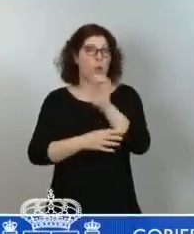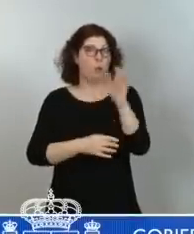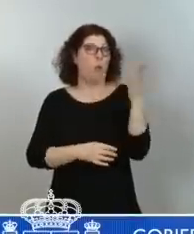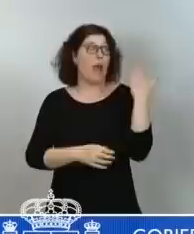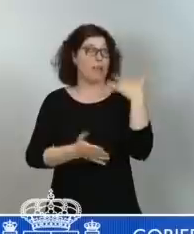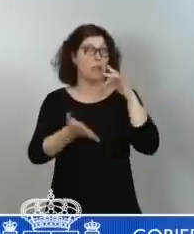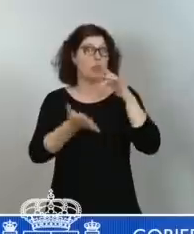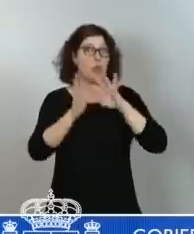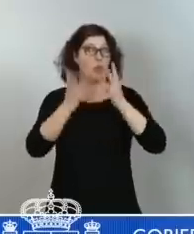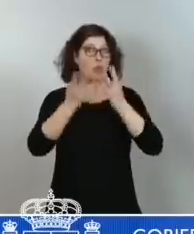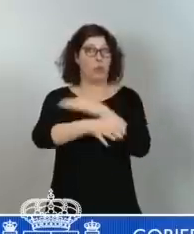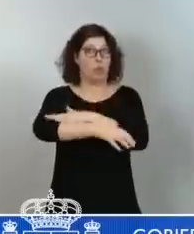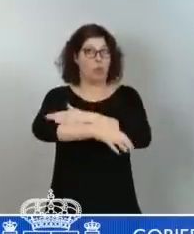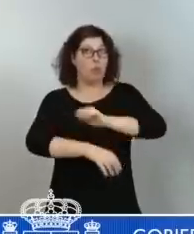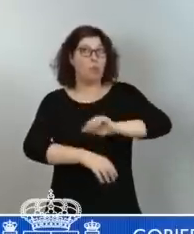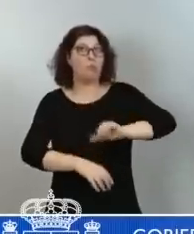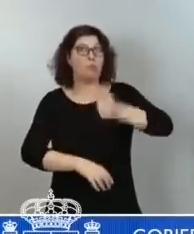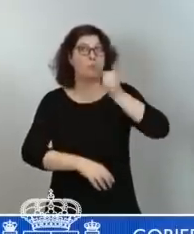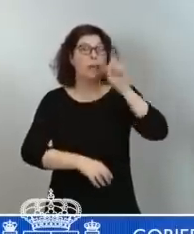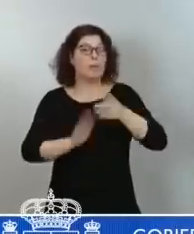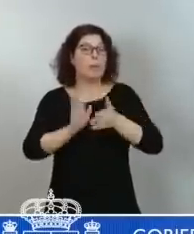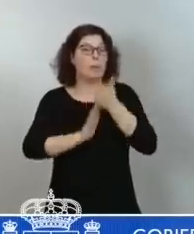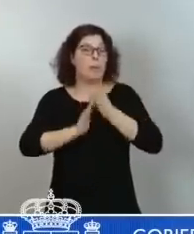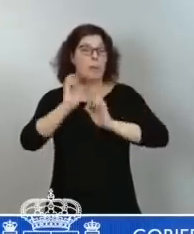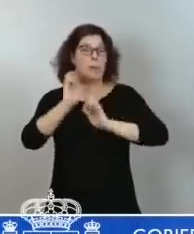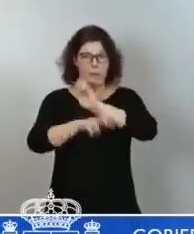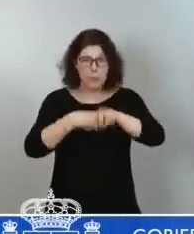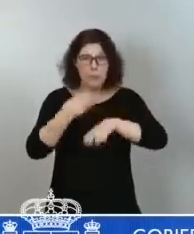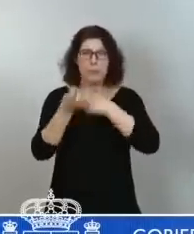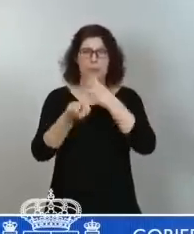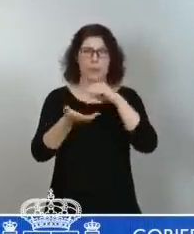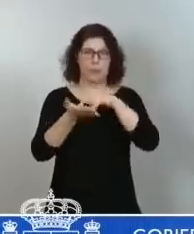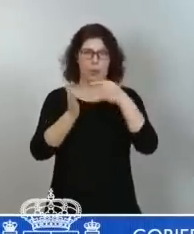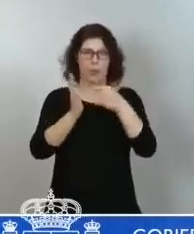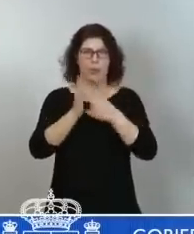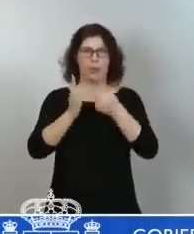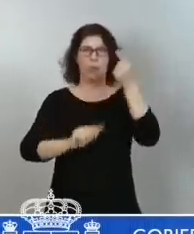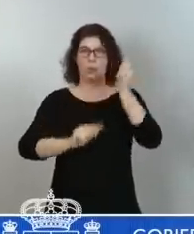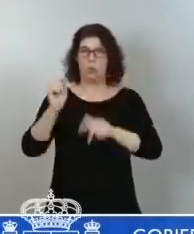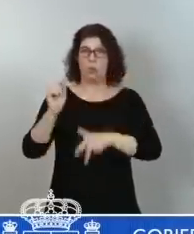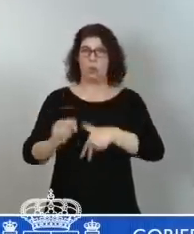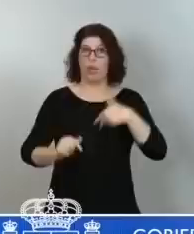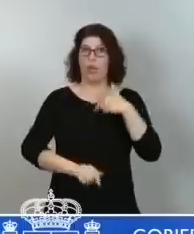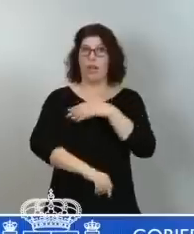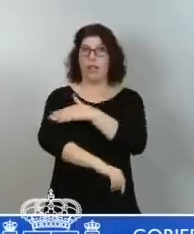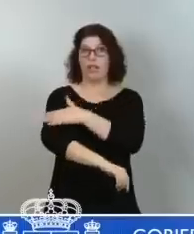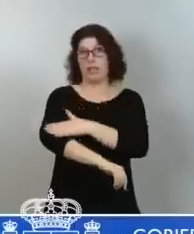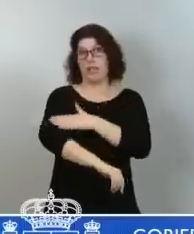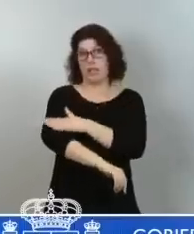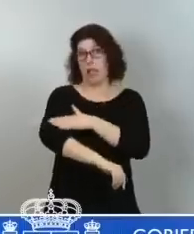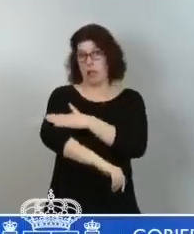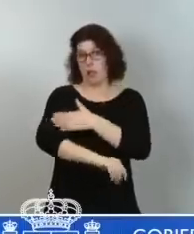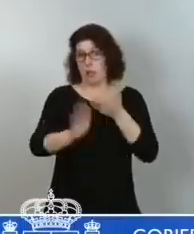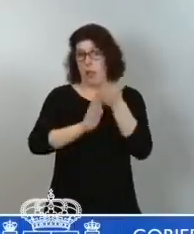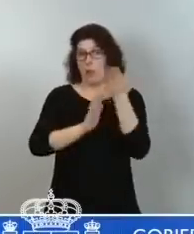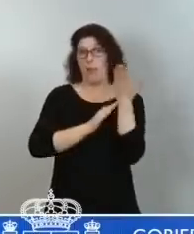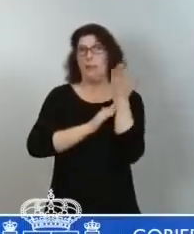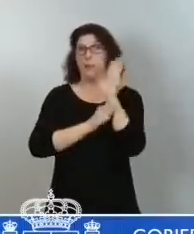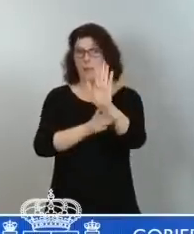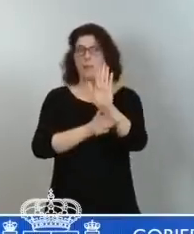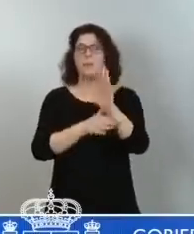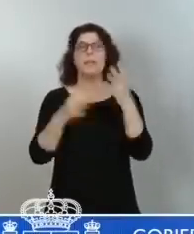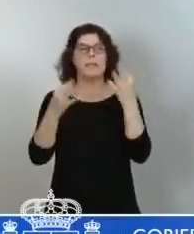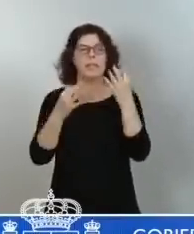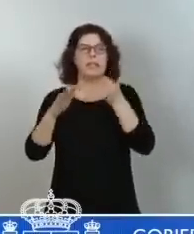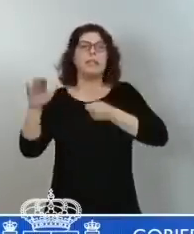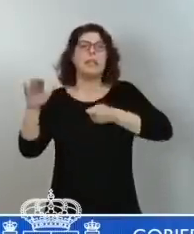también se va a corregir en el proyecto de presupuestos generales del Estado que vamos a presentar, es la inversión pública. Como podemos ver